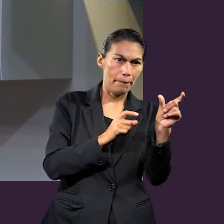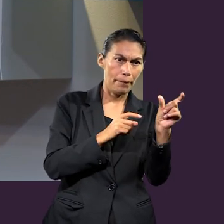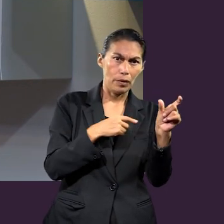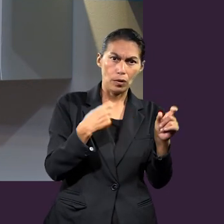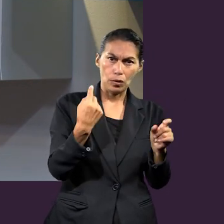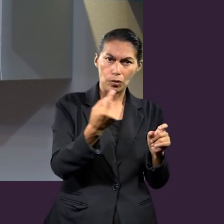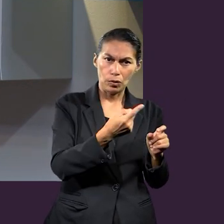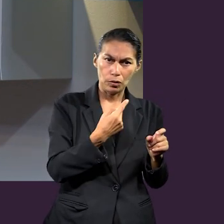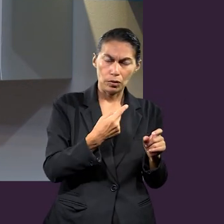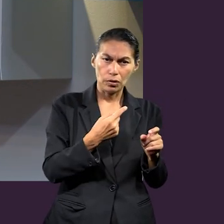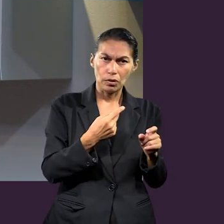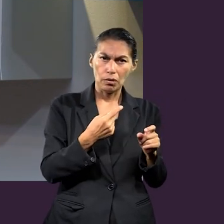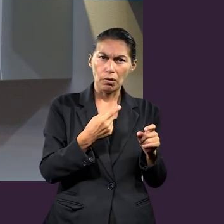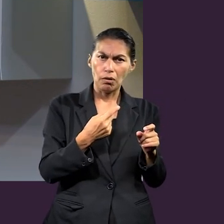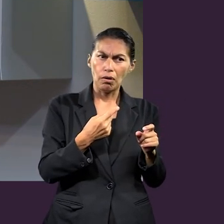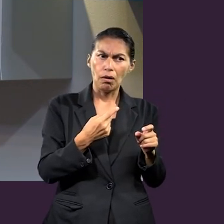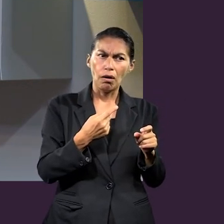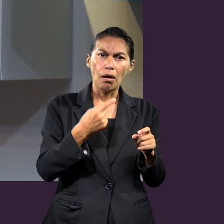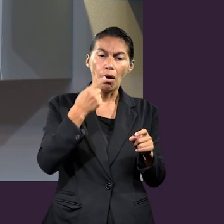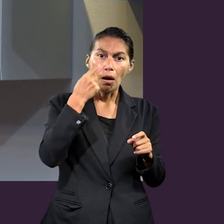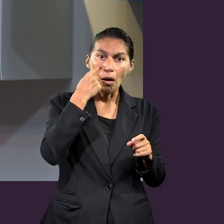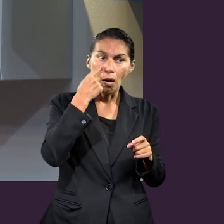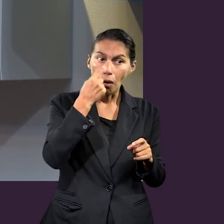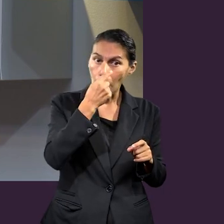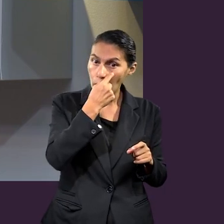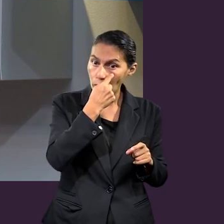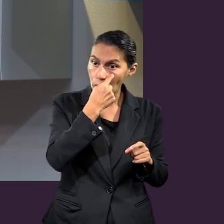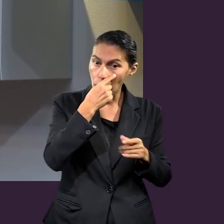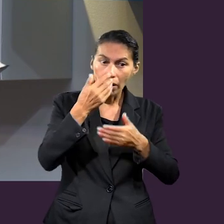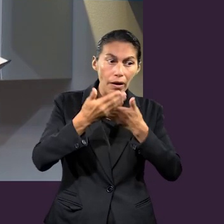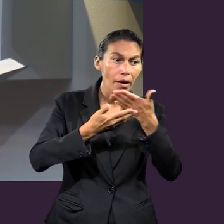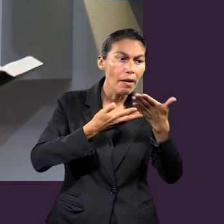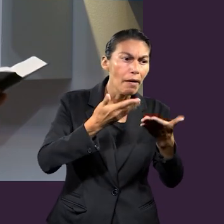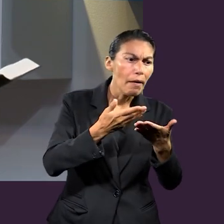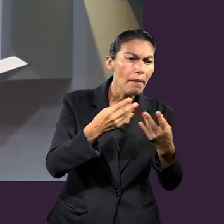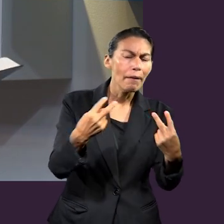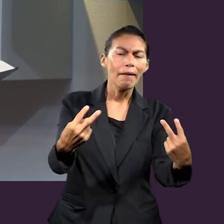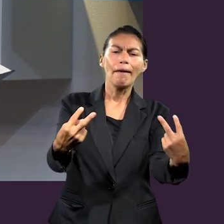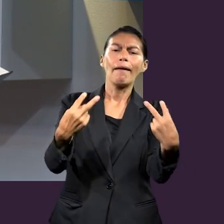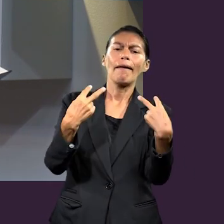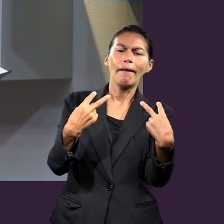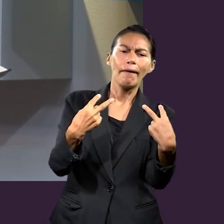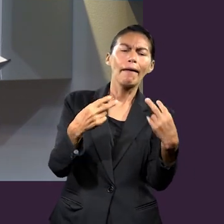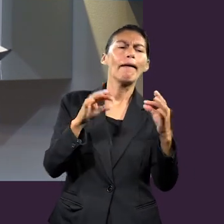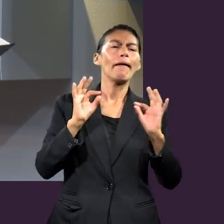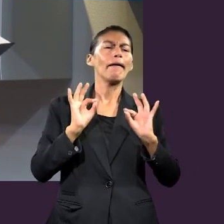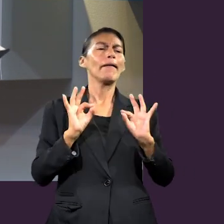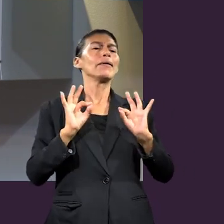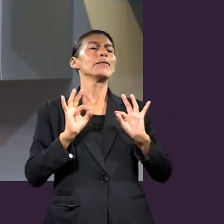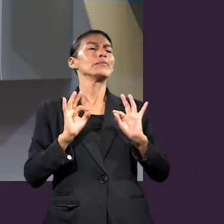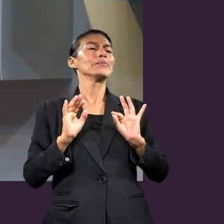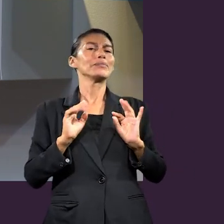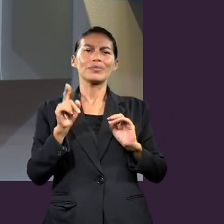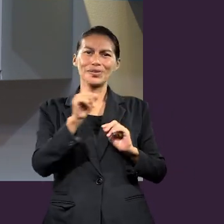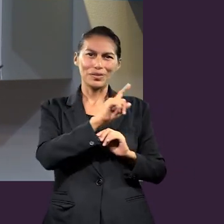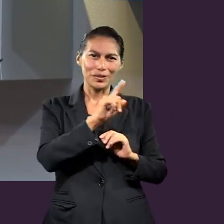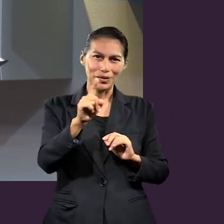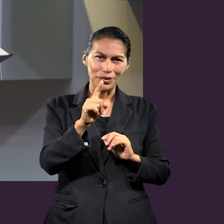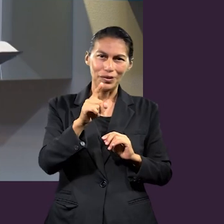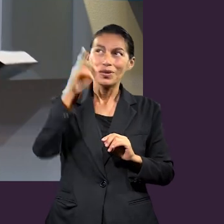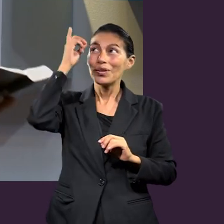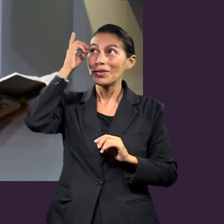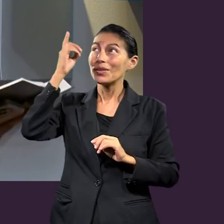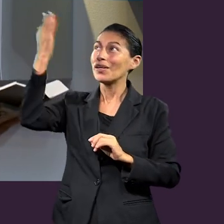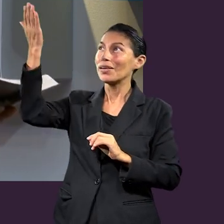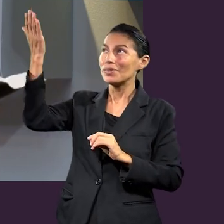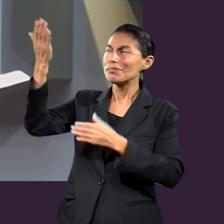dice la primera parte, no sirviendo al ojo, como los que quieren agradar a los hombres, sino que debemos servir como